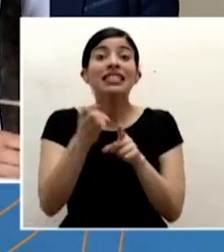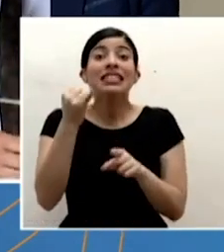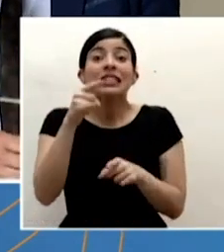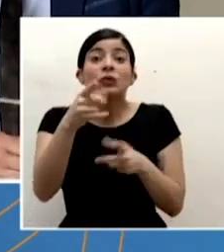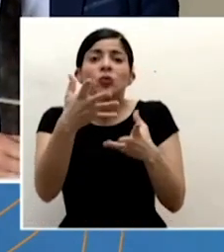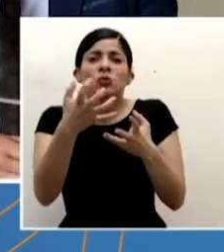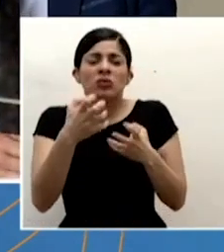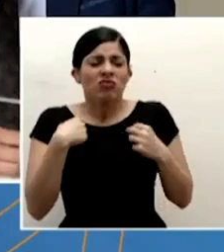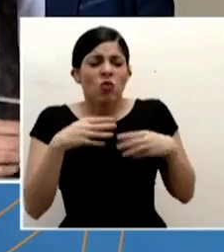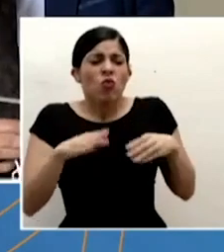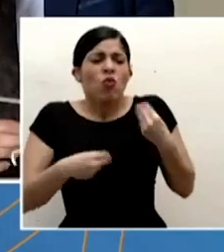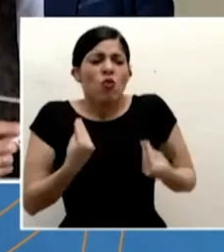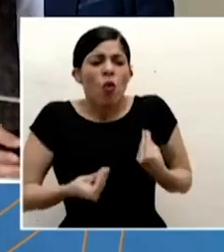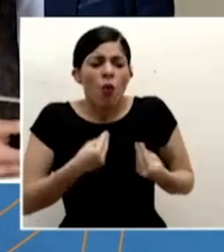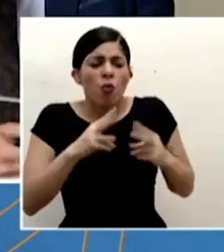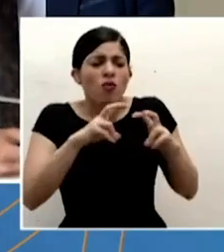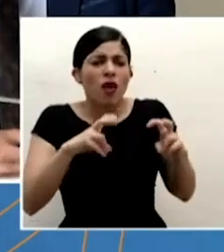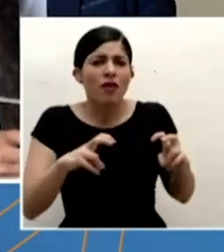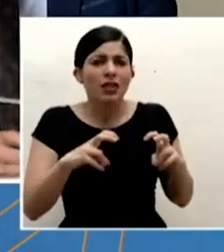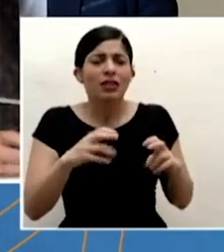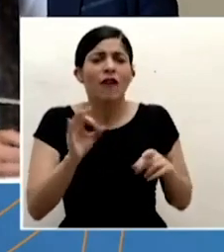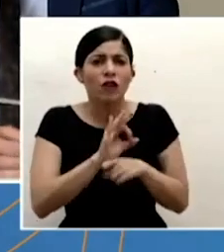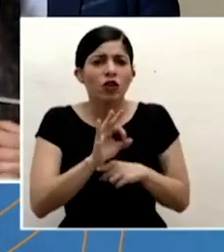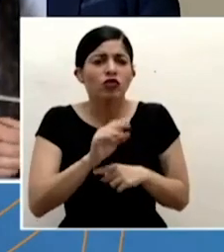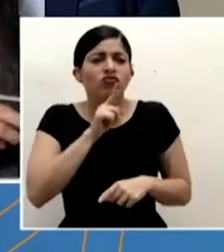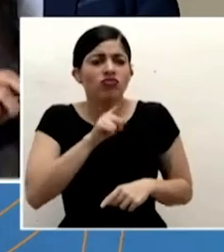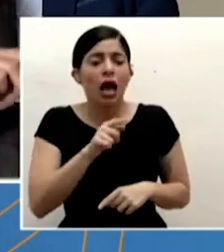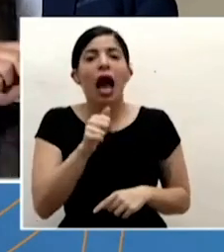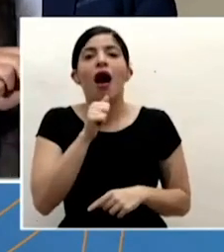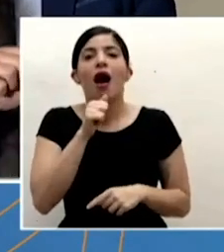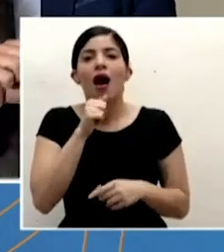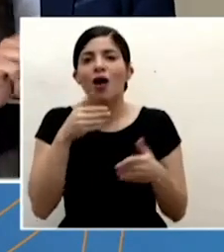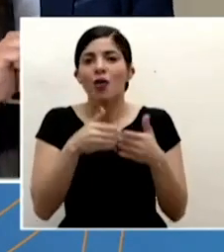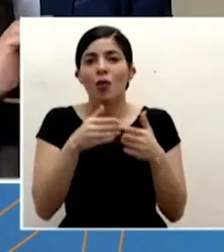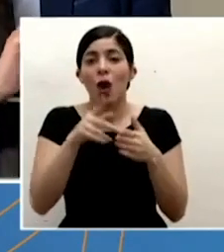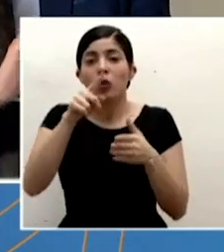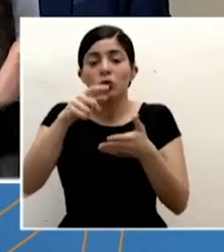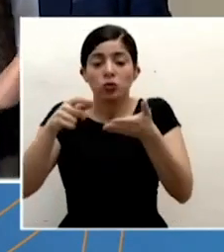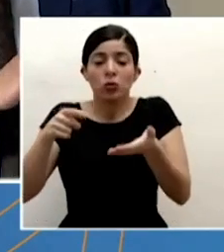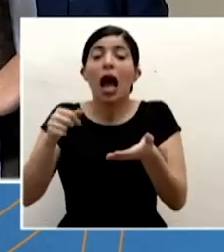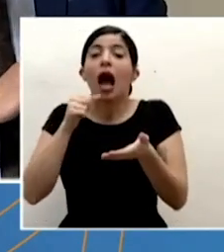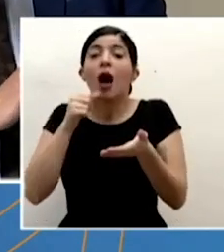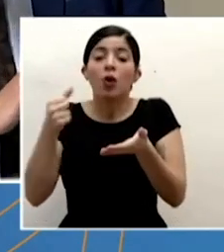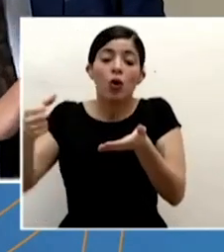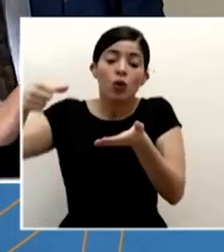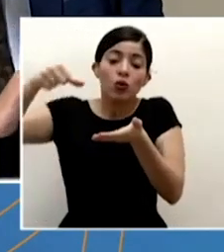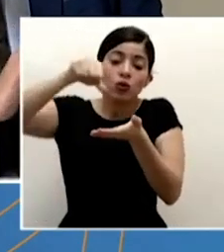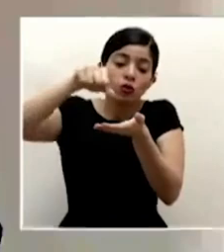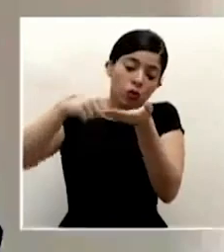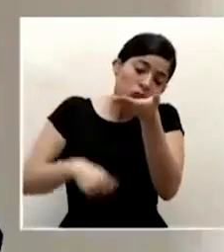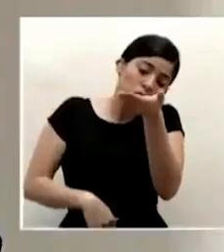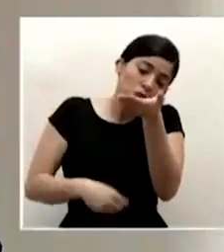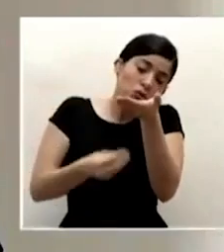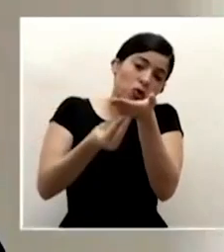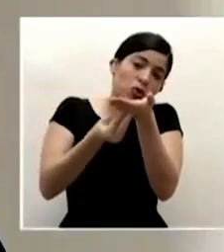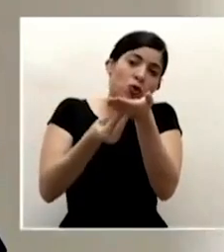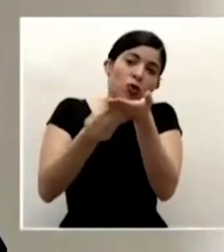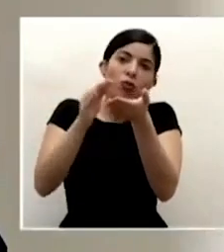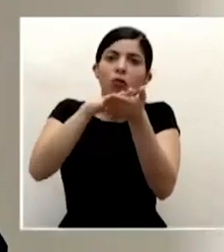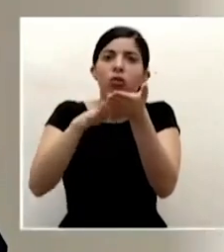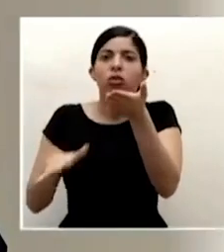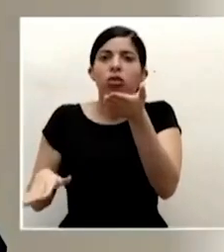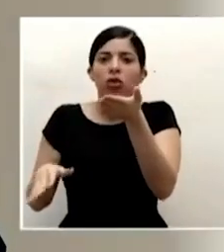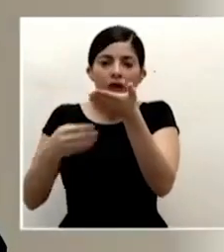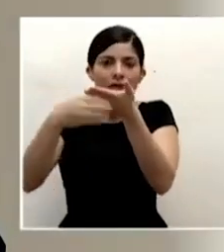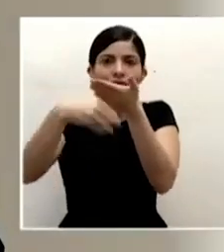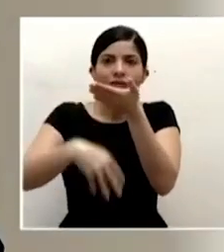que no deja pasar el agua a través de ella se puede vertir un poquito de agua y justamente el agua escurre porque si el agua completamente